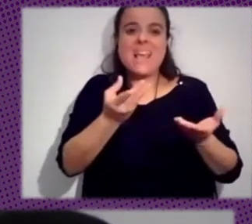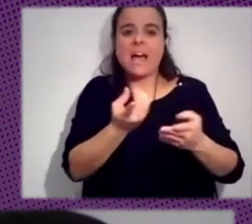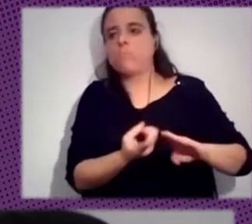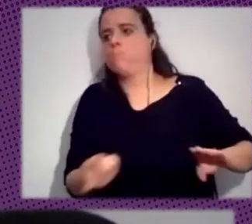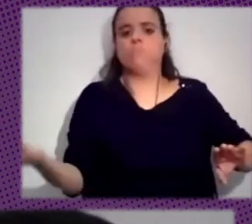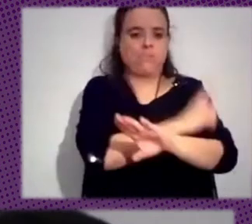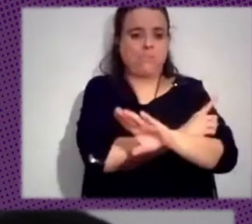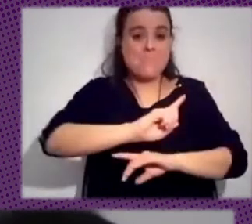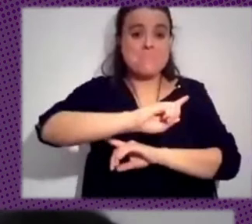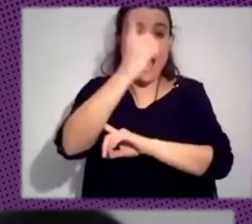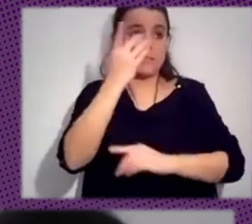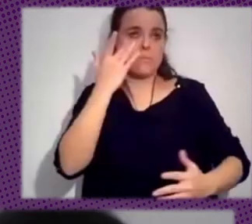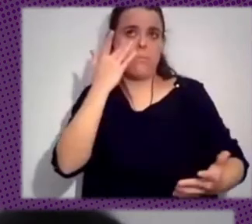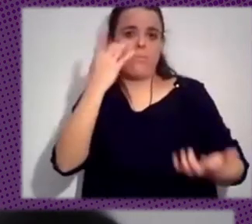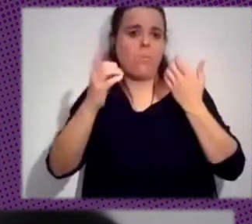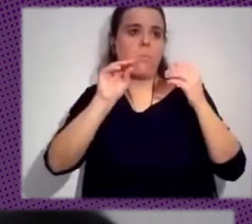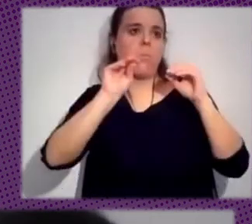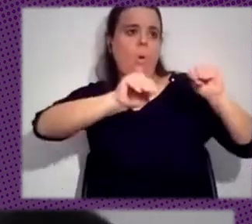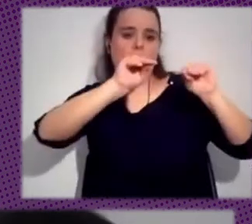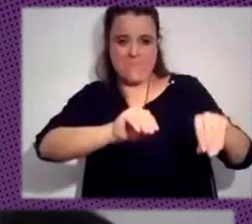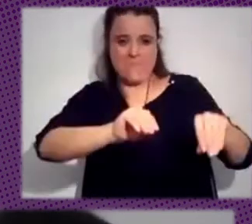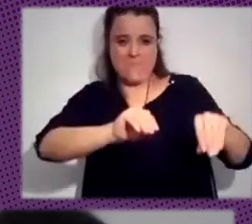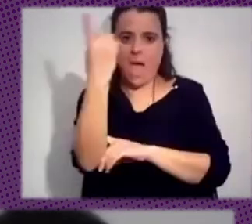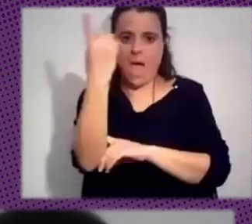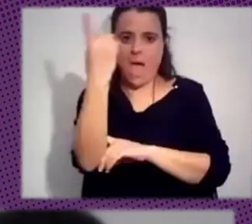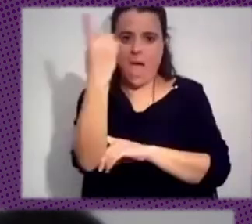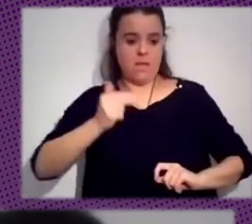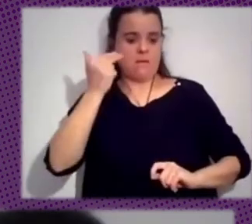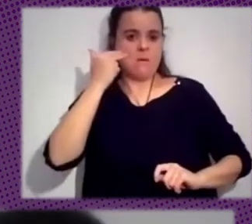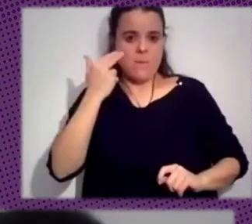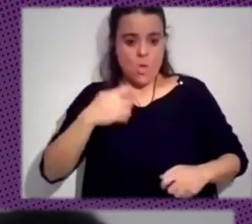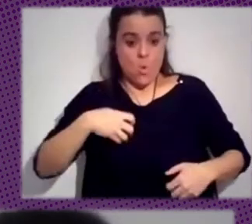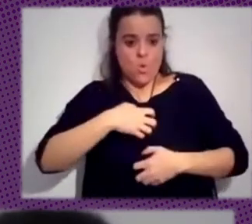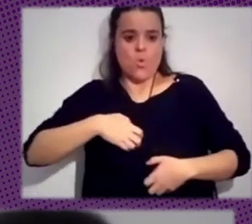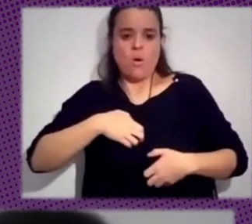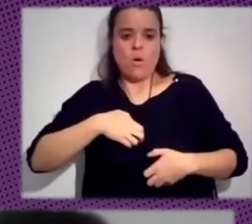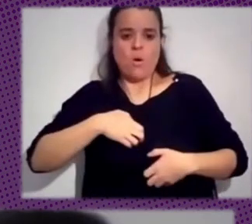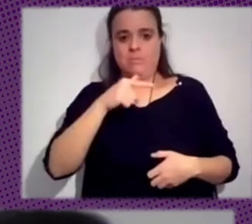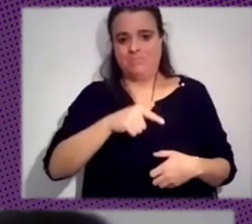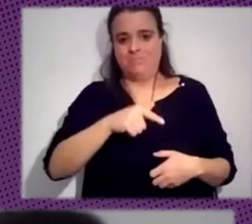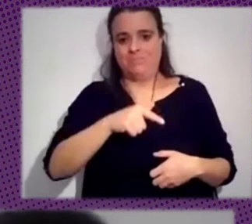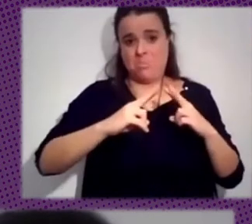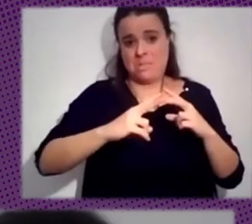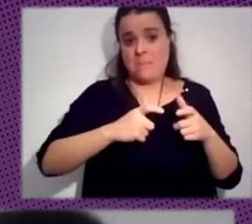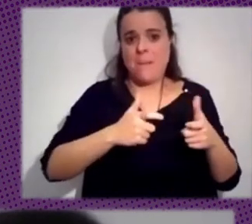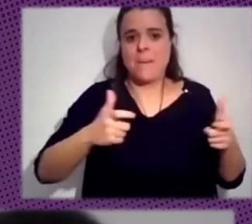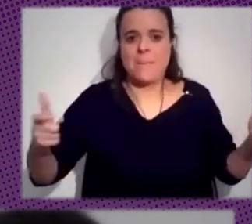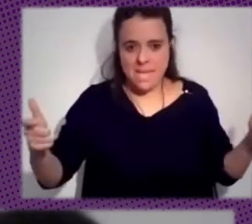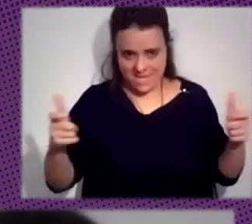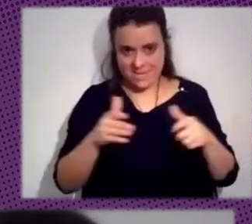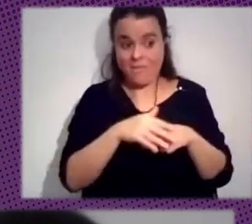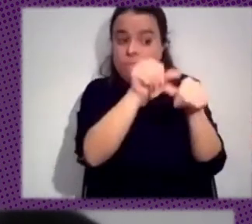atención más, los que te producen miedo, los que no te dejan indiferente. Que el simple, la manera en que están diseñadas estas redes sociales,